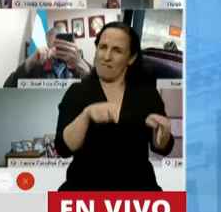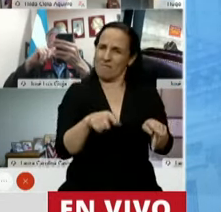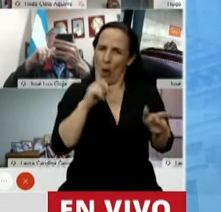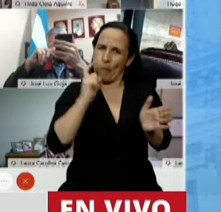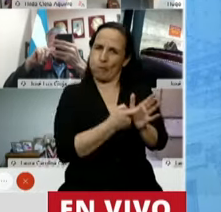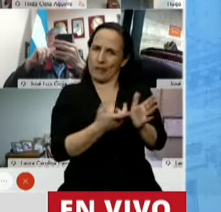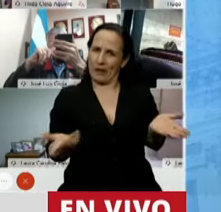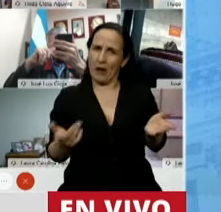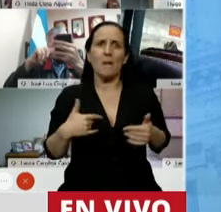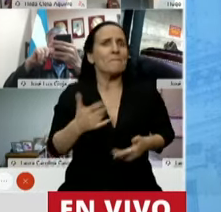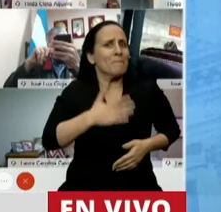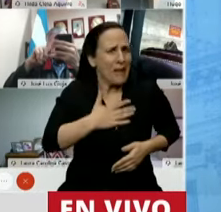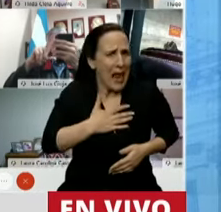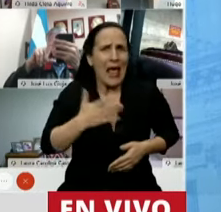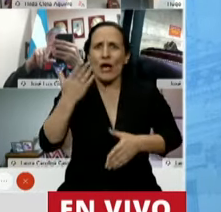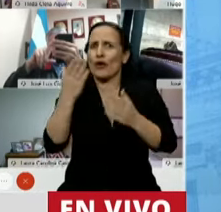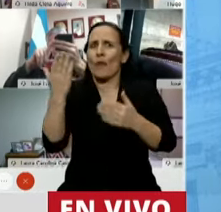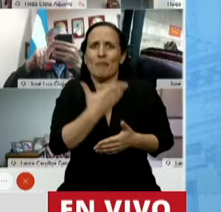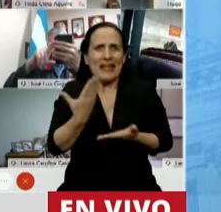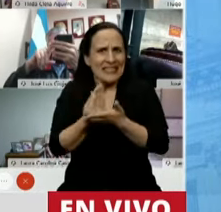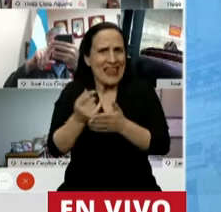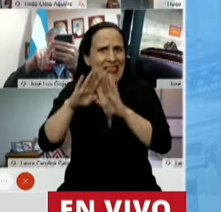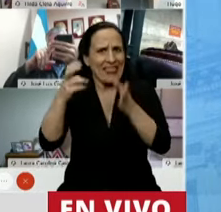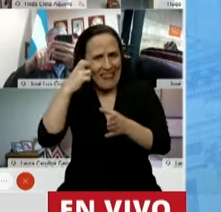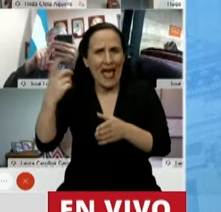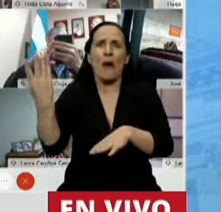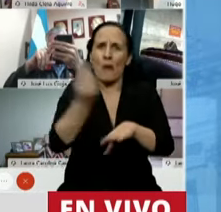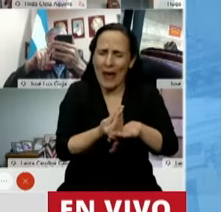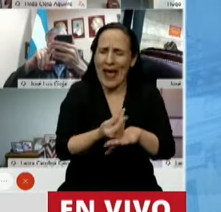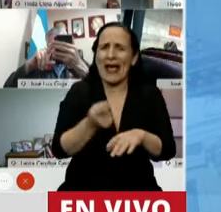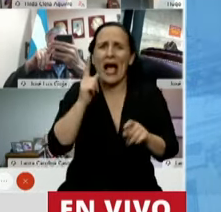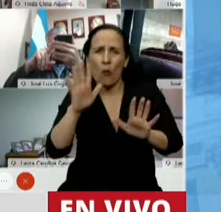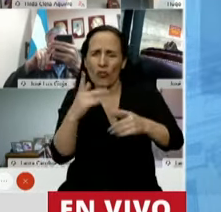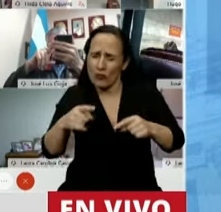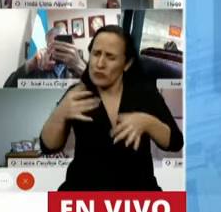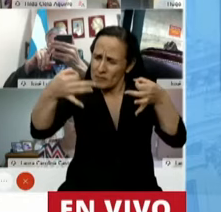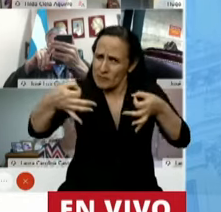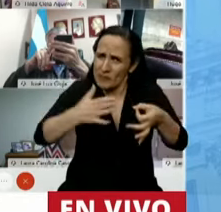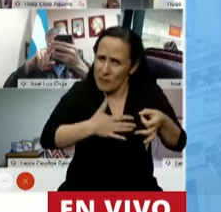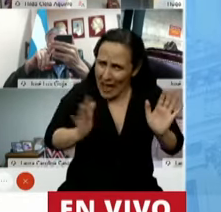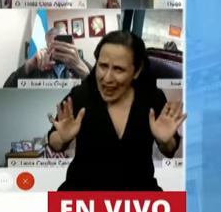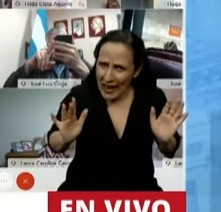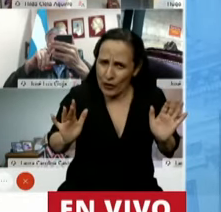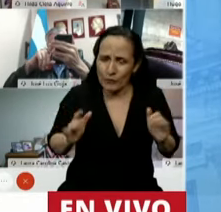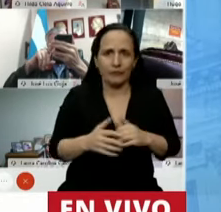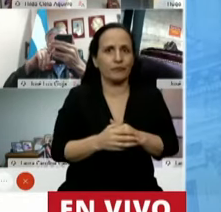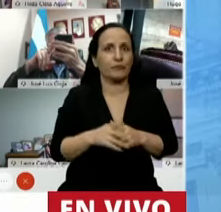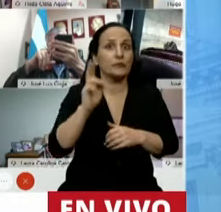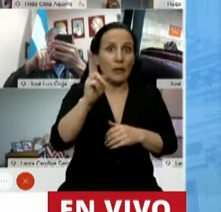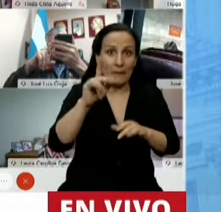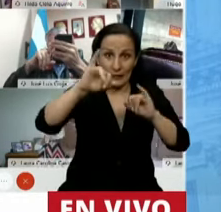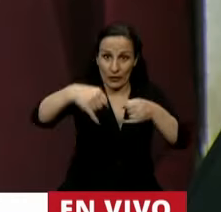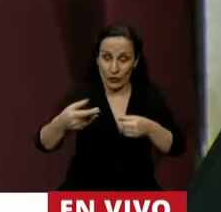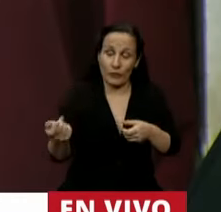creo que está muy bien que el Presidente venga con todos los recuerdos. Gracias, Presidente, respecto a ese tema. La cuestión de privilegios será